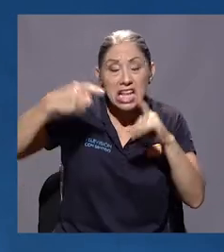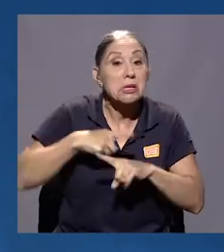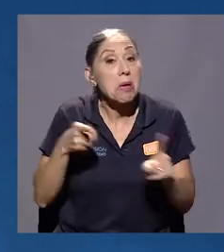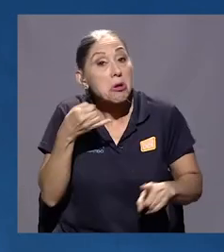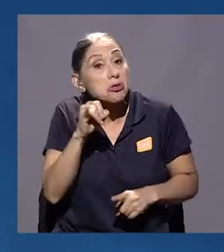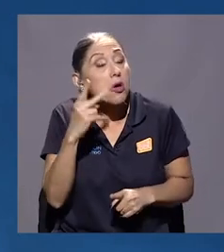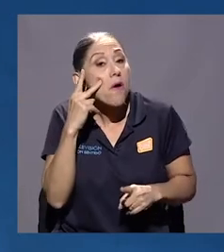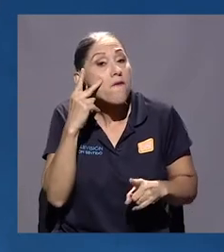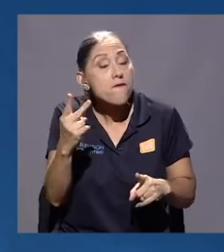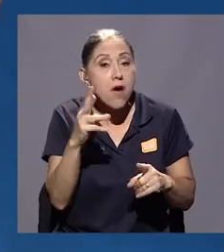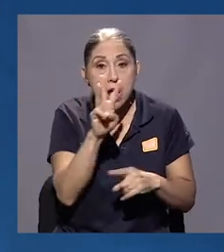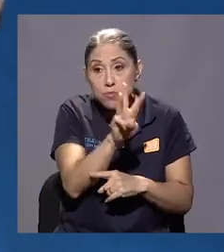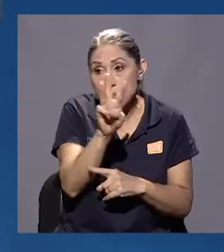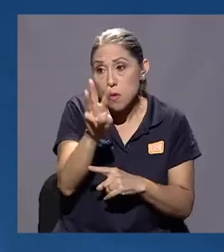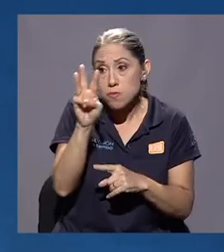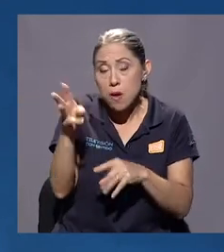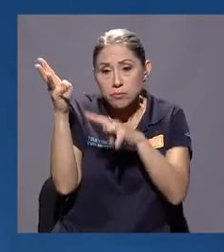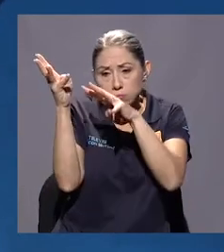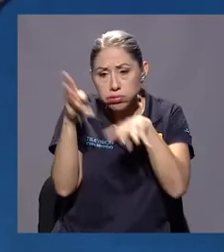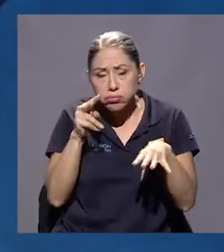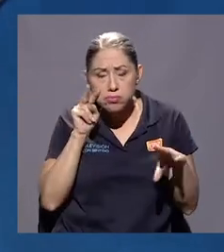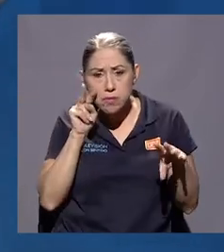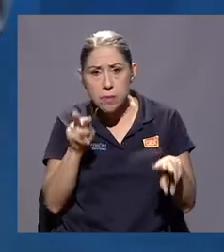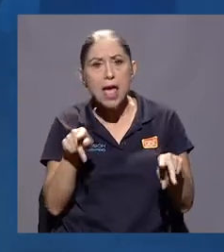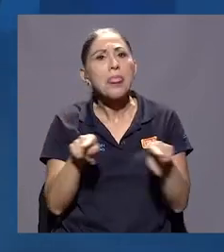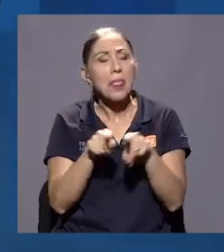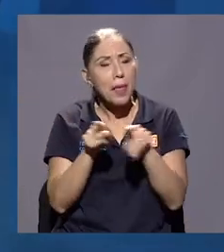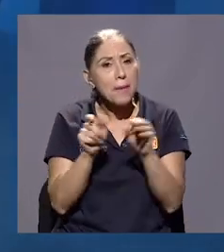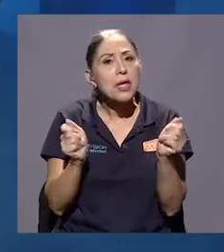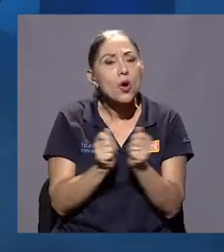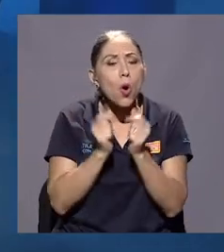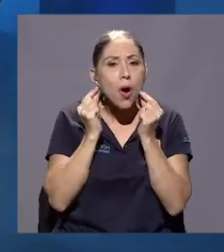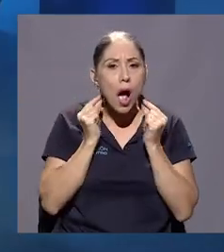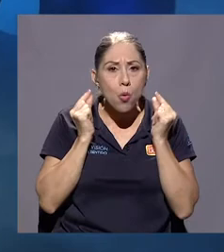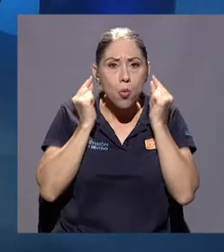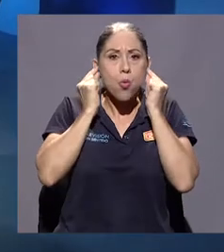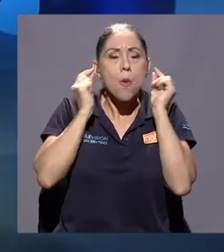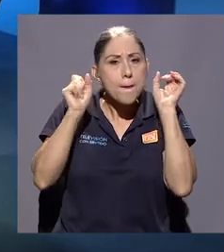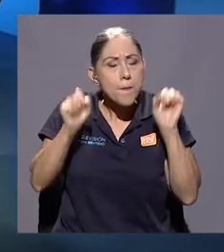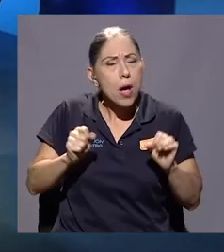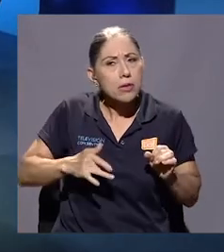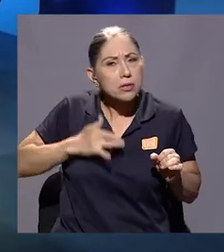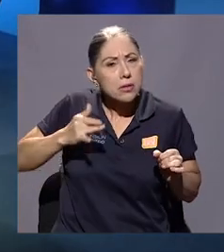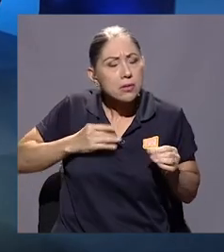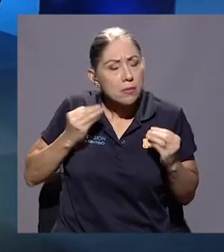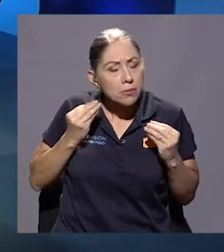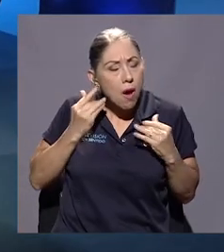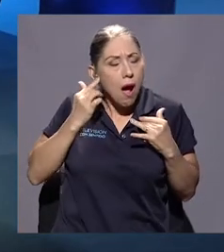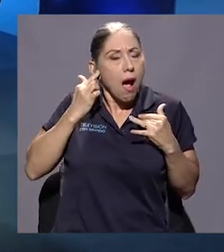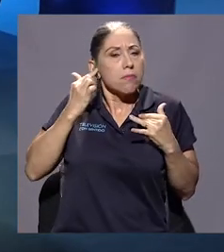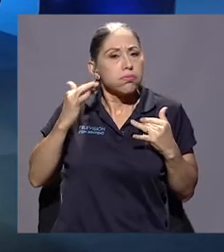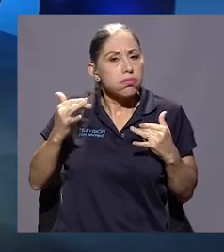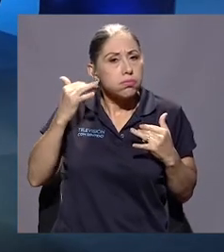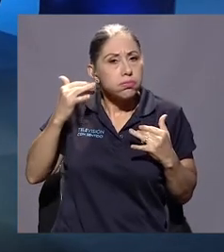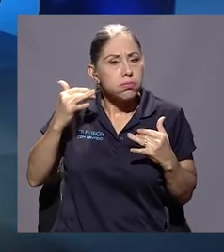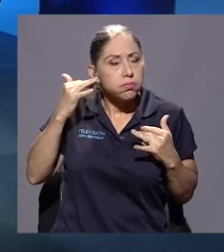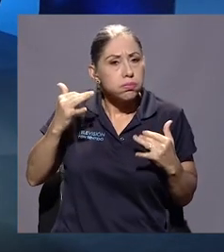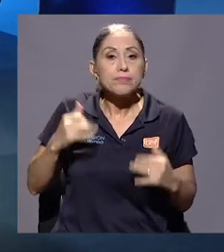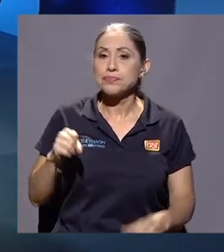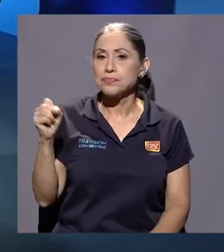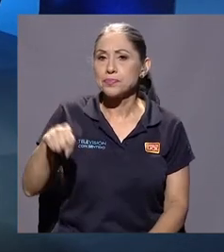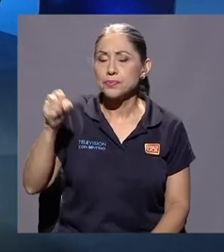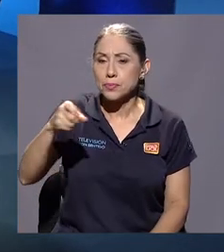en plataformas digitales, pues también con los audífonos se puede captar esa riqueza del sonido. Claro, claro, ahí, bueno, hicimos todo un trabajo